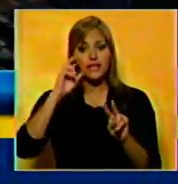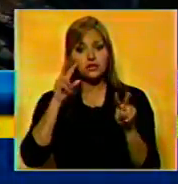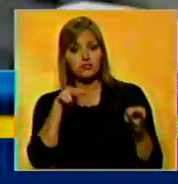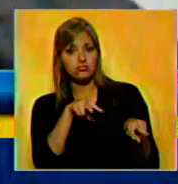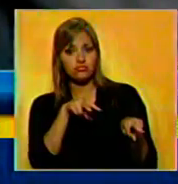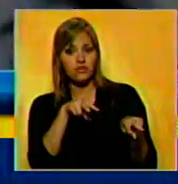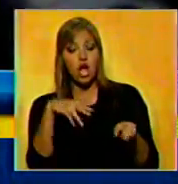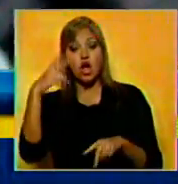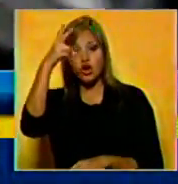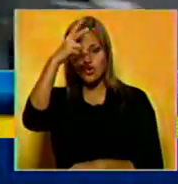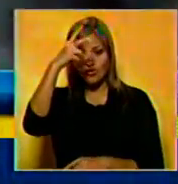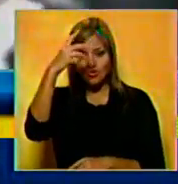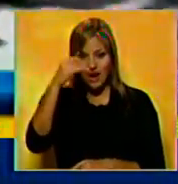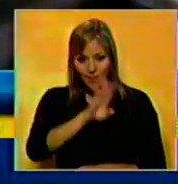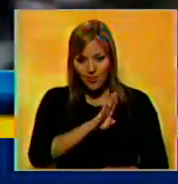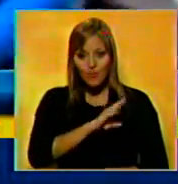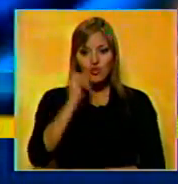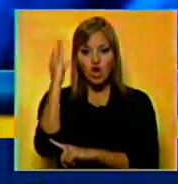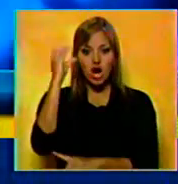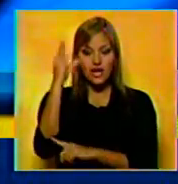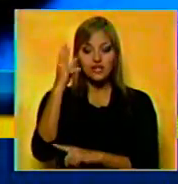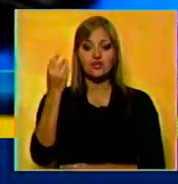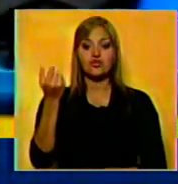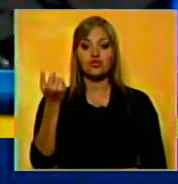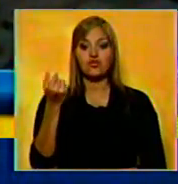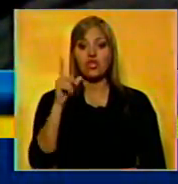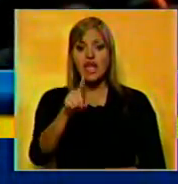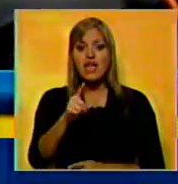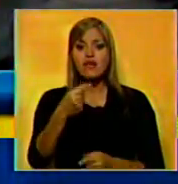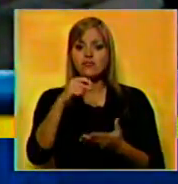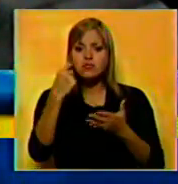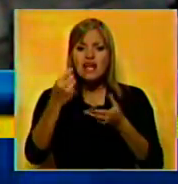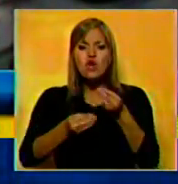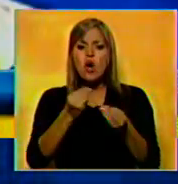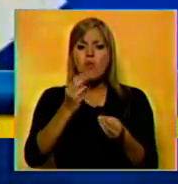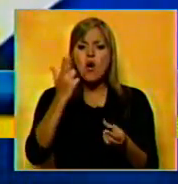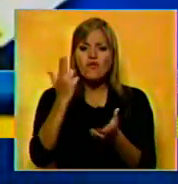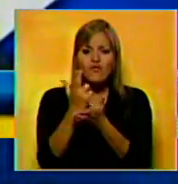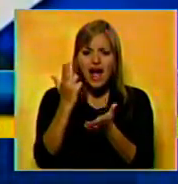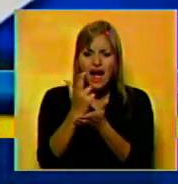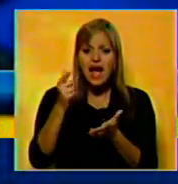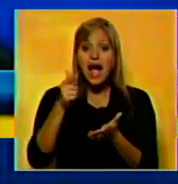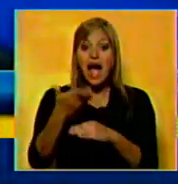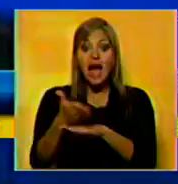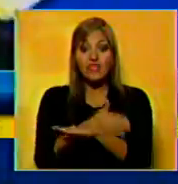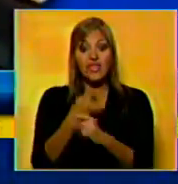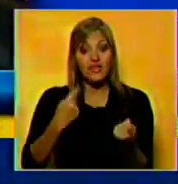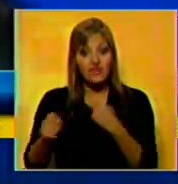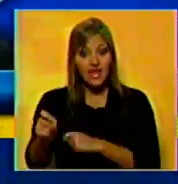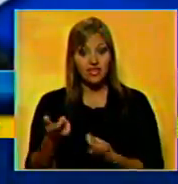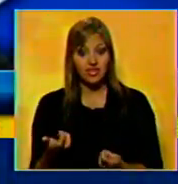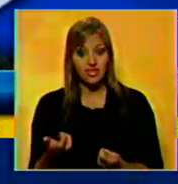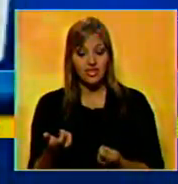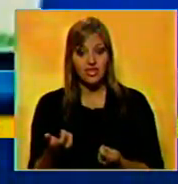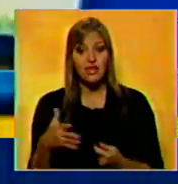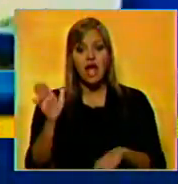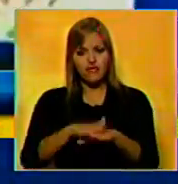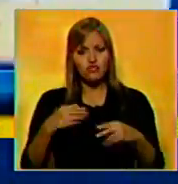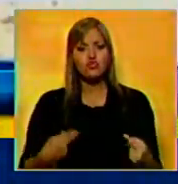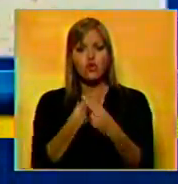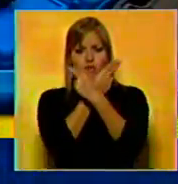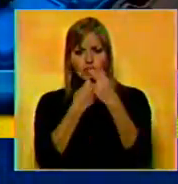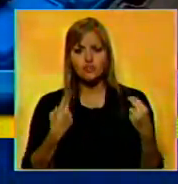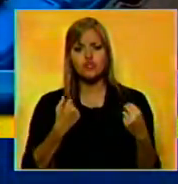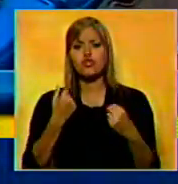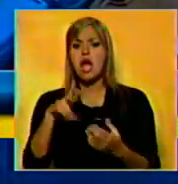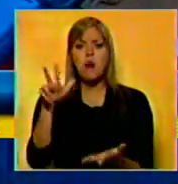El Congreso mexicano exhortó a Washington a que lleve registros balísticos antes de que las armas de fuego se vendan. Obama se comprometió a actuar